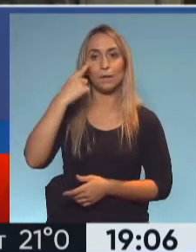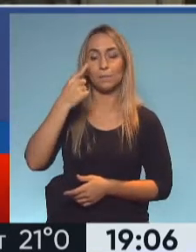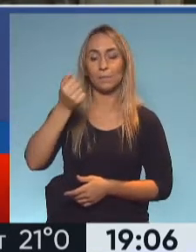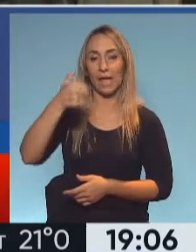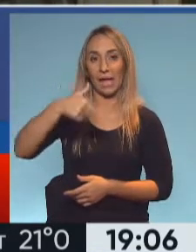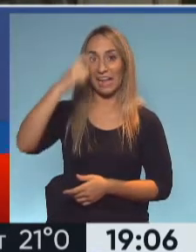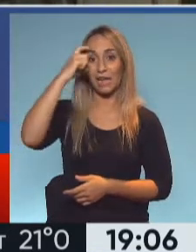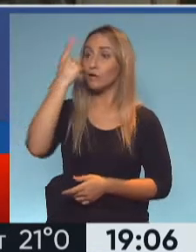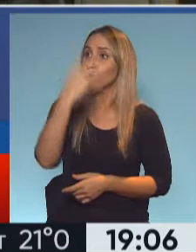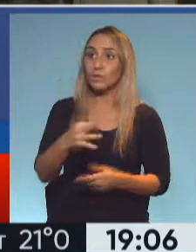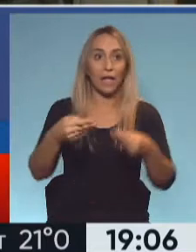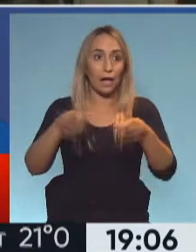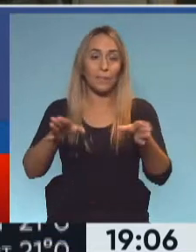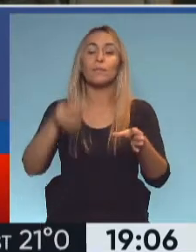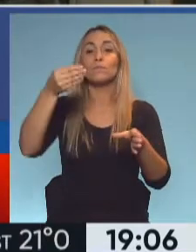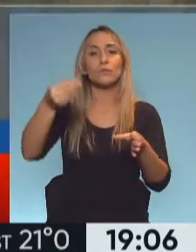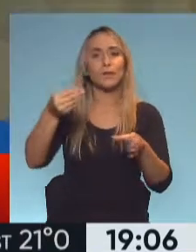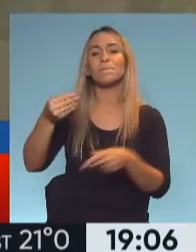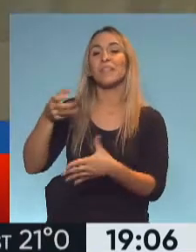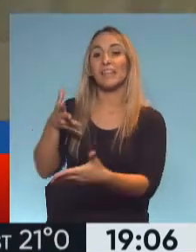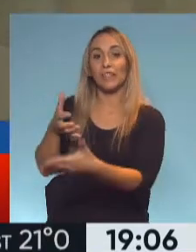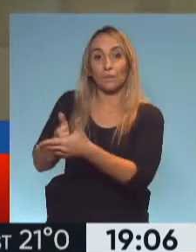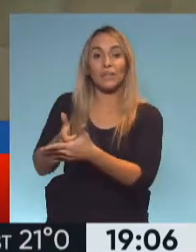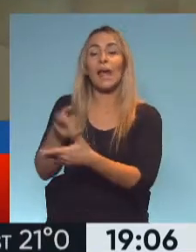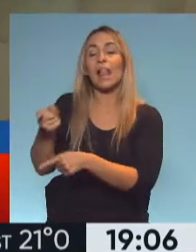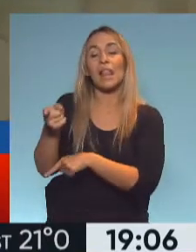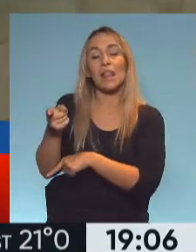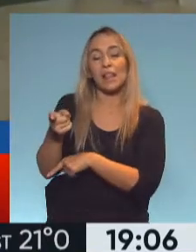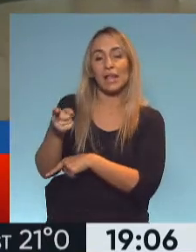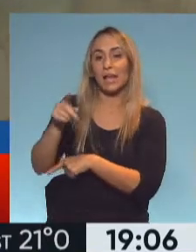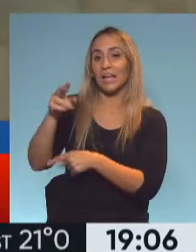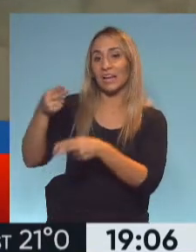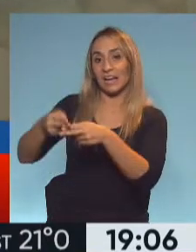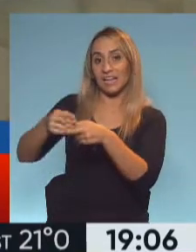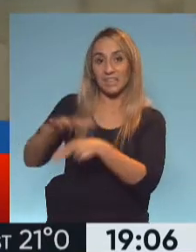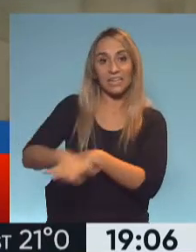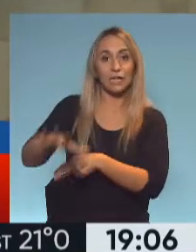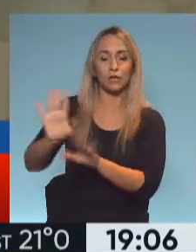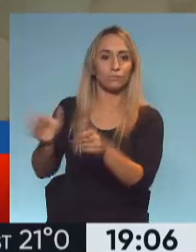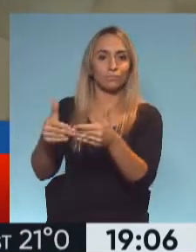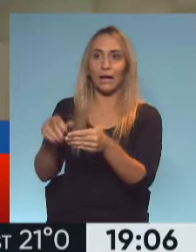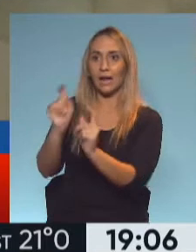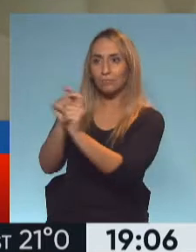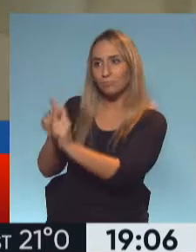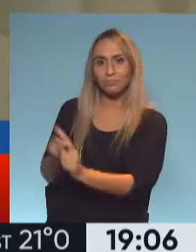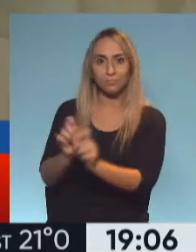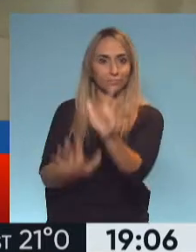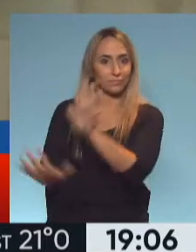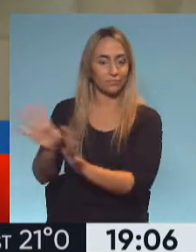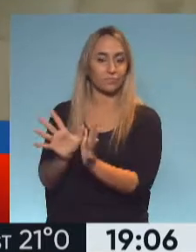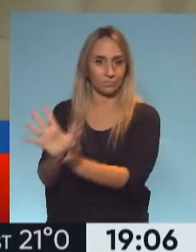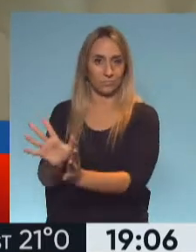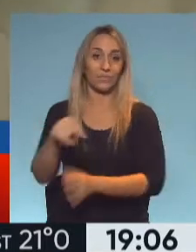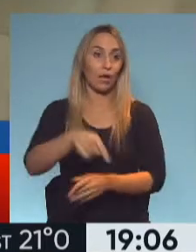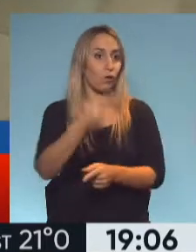de Retiro está en refacciones edilicias. Mucha menos gente hay en el día de hoy con respecto a 24